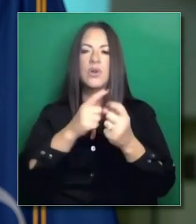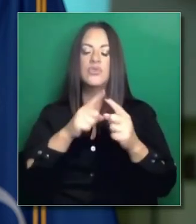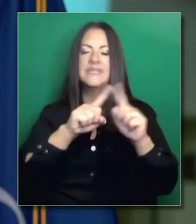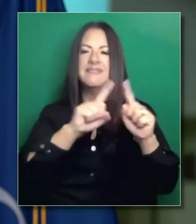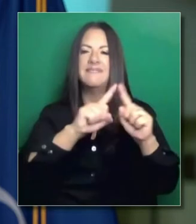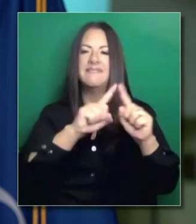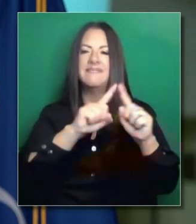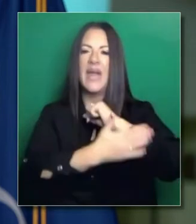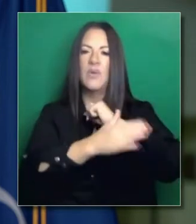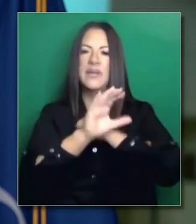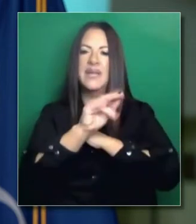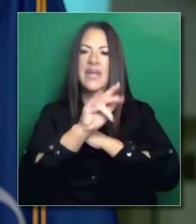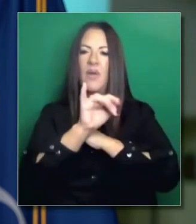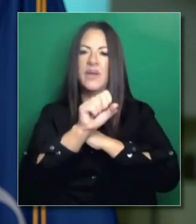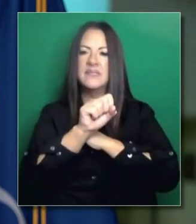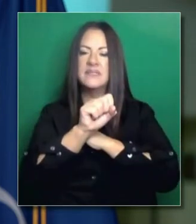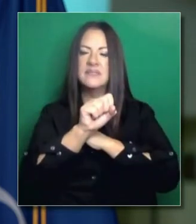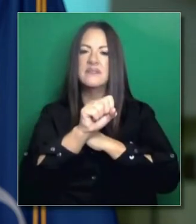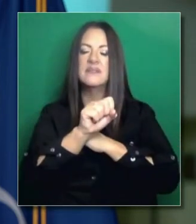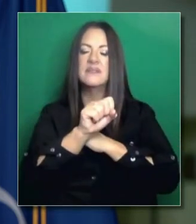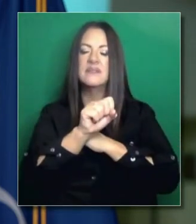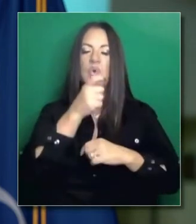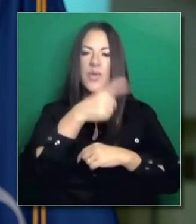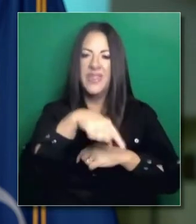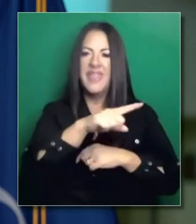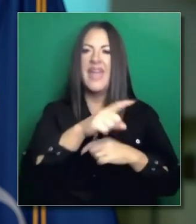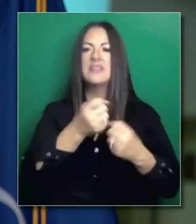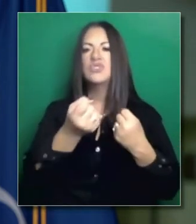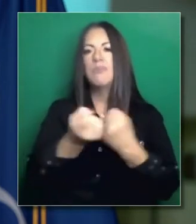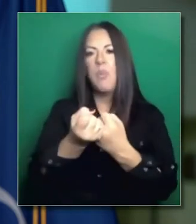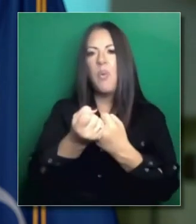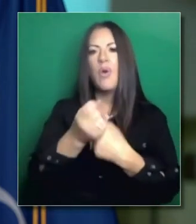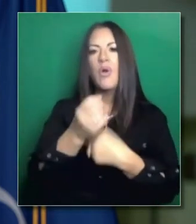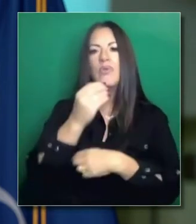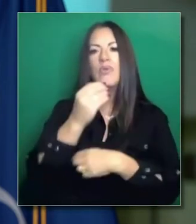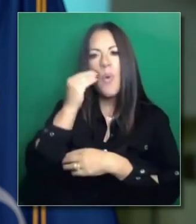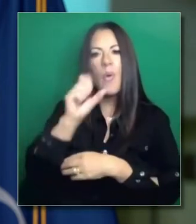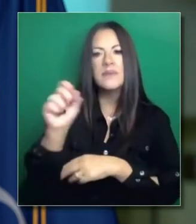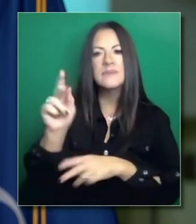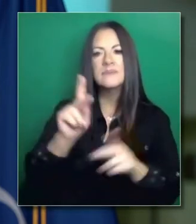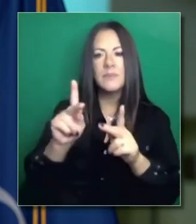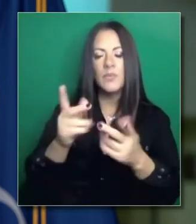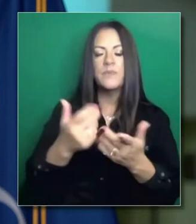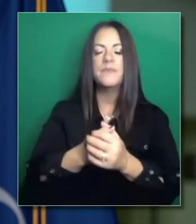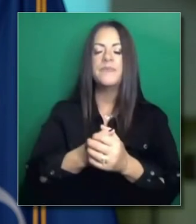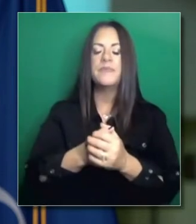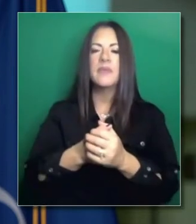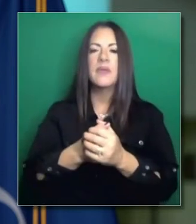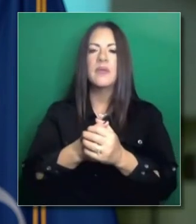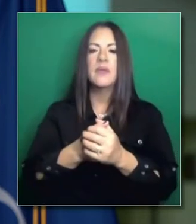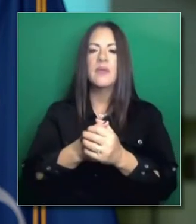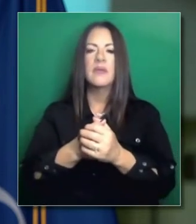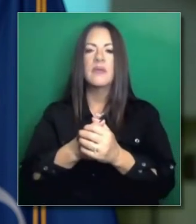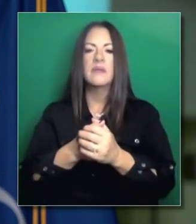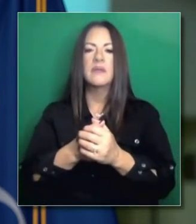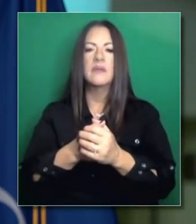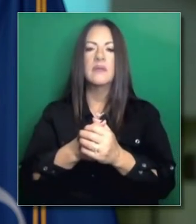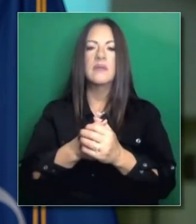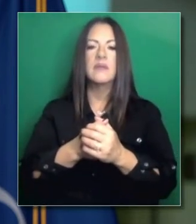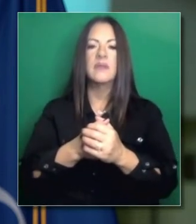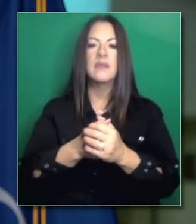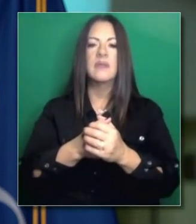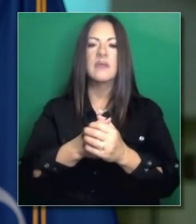indigentes. Y tenemos una segunda ronda de dinero que está siendo distribuido en las próximas semanas específicamente.